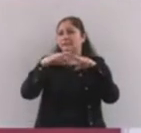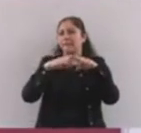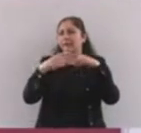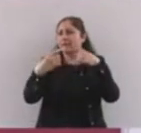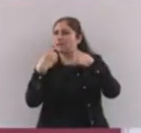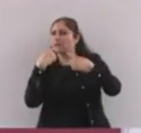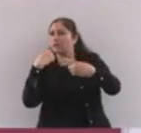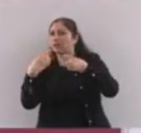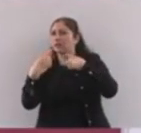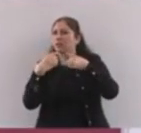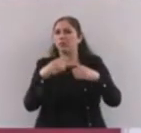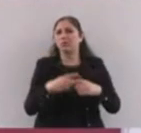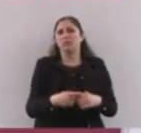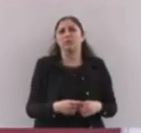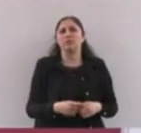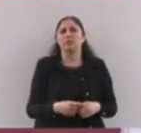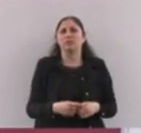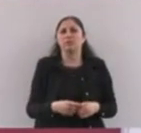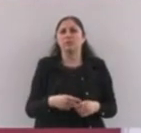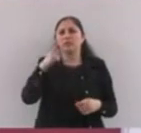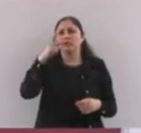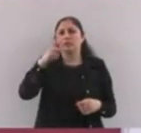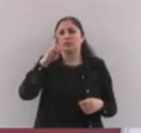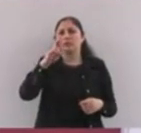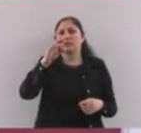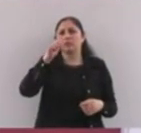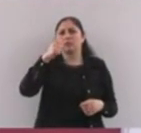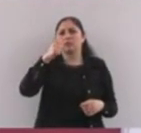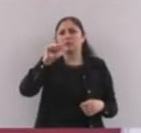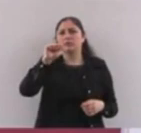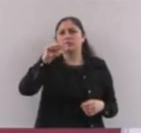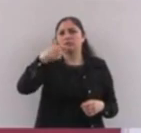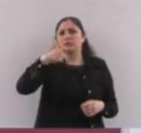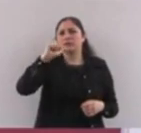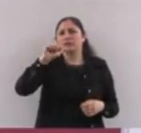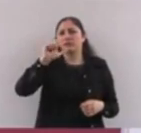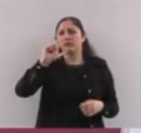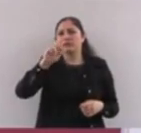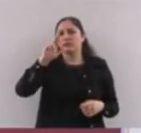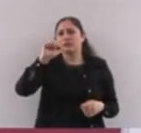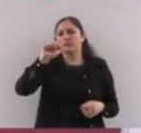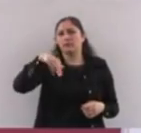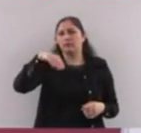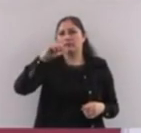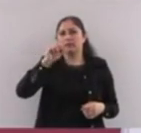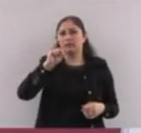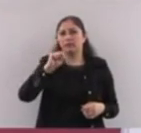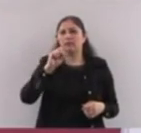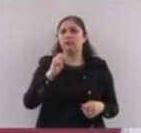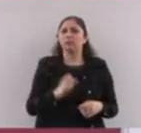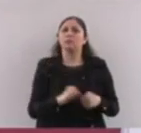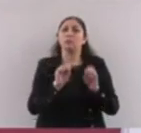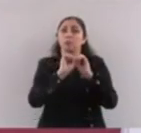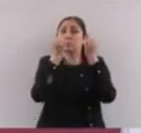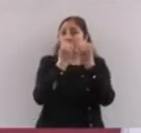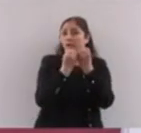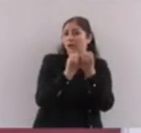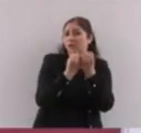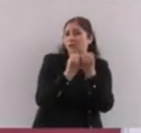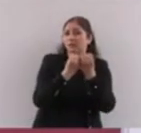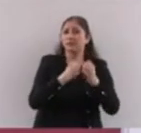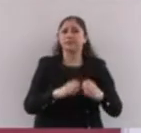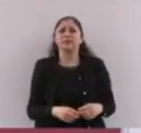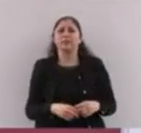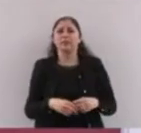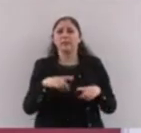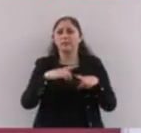uso de los programas sociales y por eso nosotros no lo vamos a hacer ni lo vamos a permitir. Así